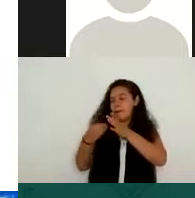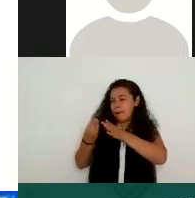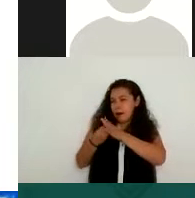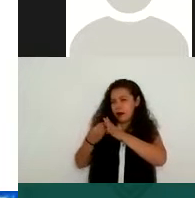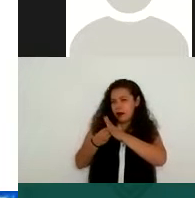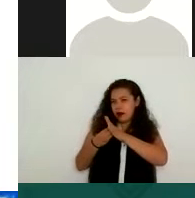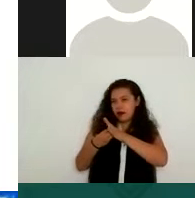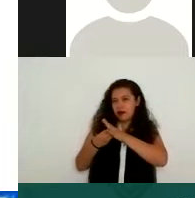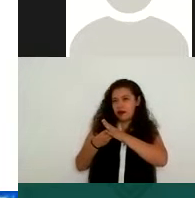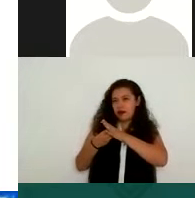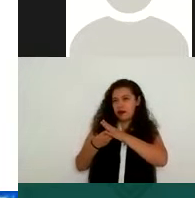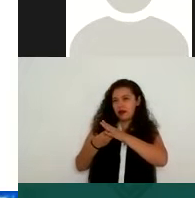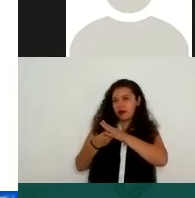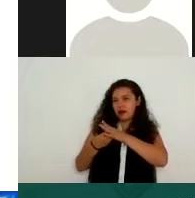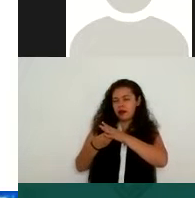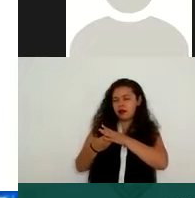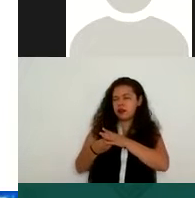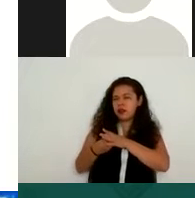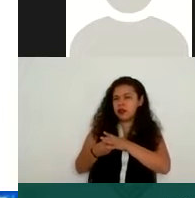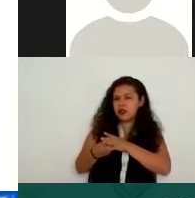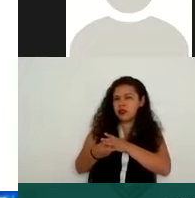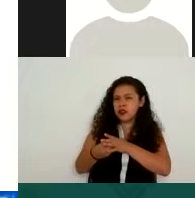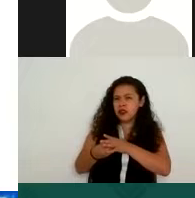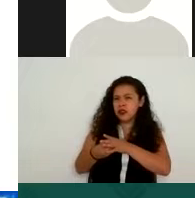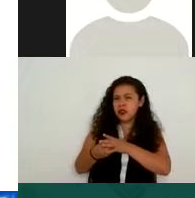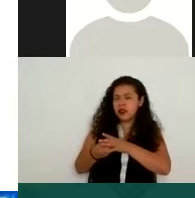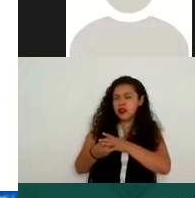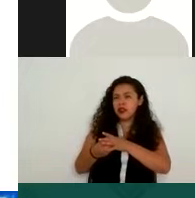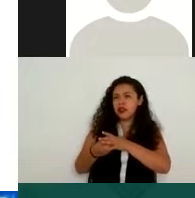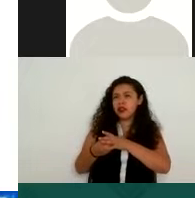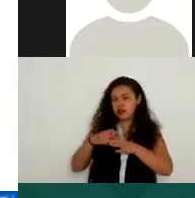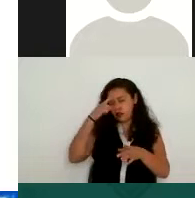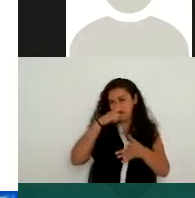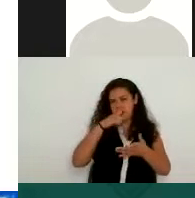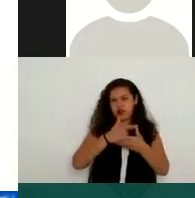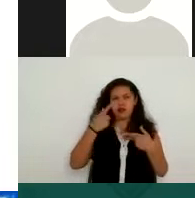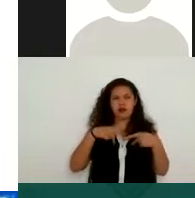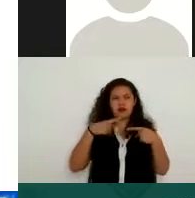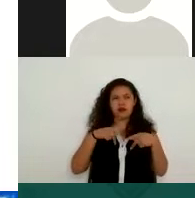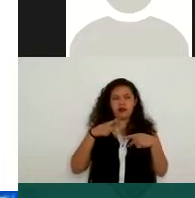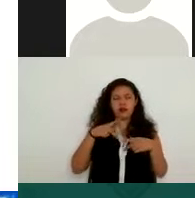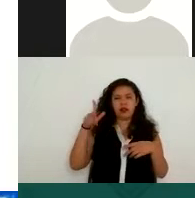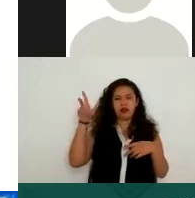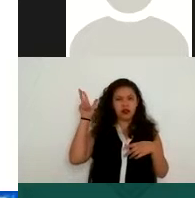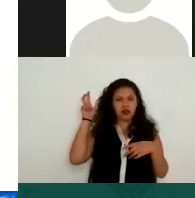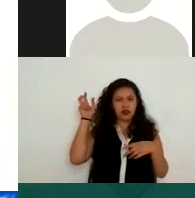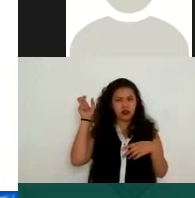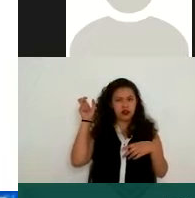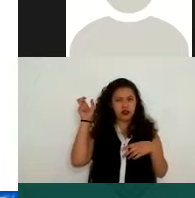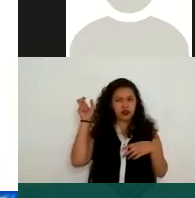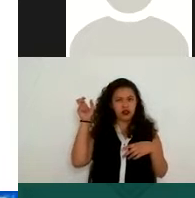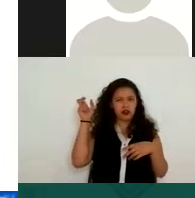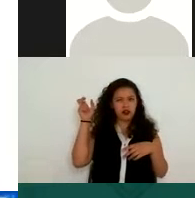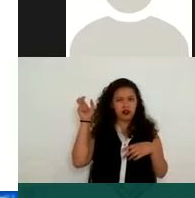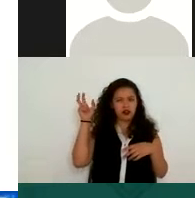dar origen o discriminación, o conlleve un riesgo grave para él. En particular, se consideran sensibles aquellos que puedan, por